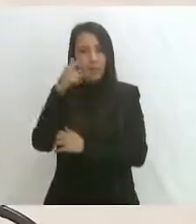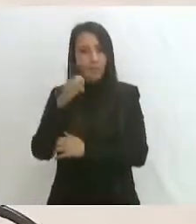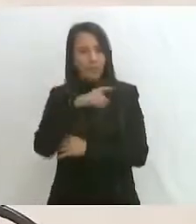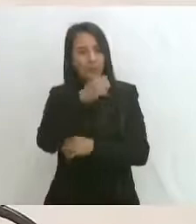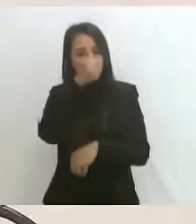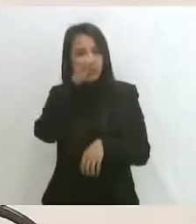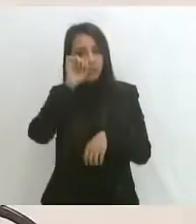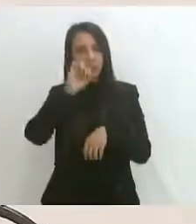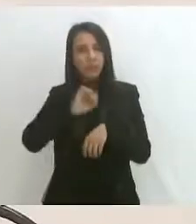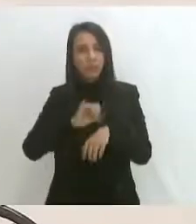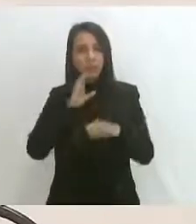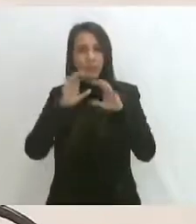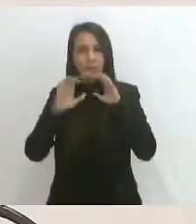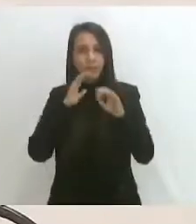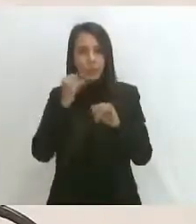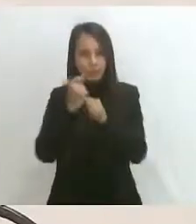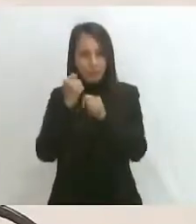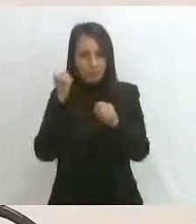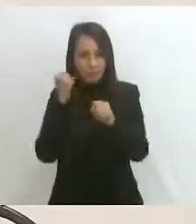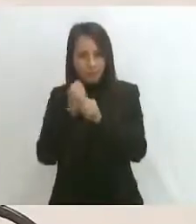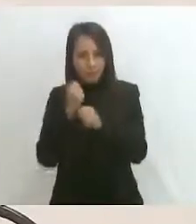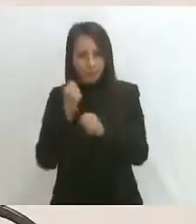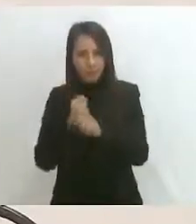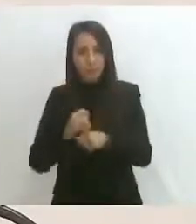Comunicaciones y Transportes,